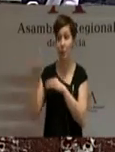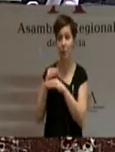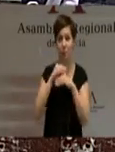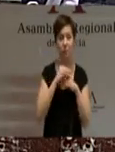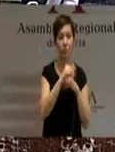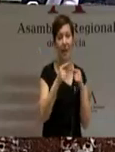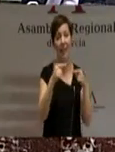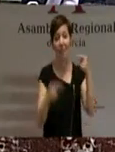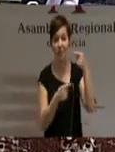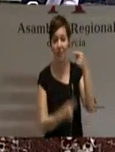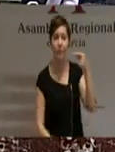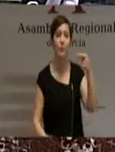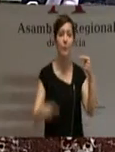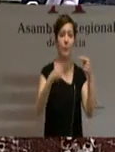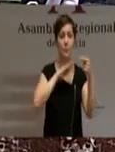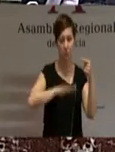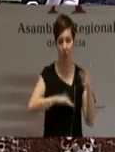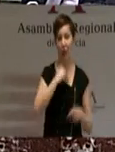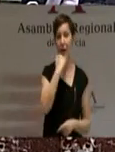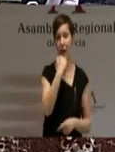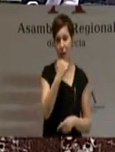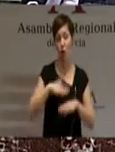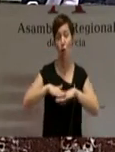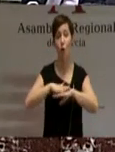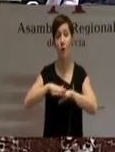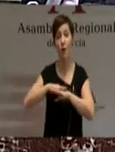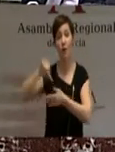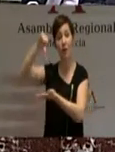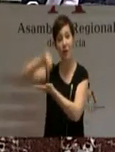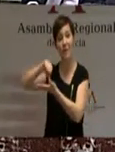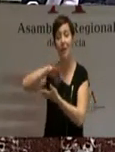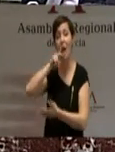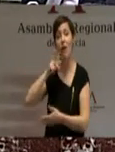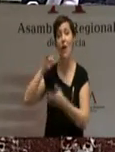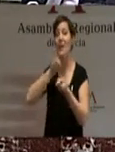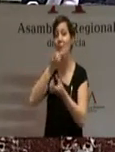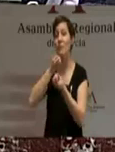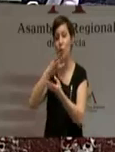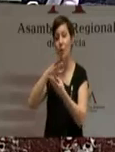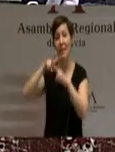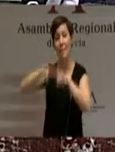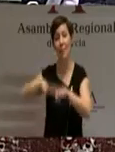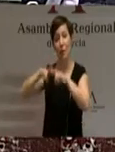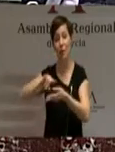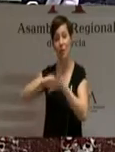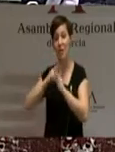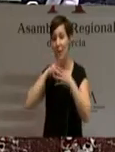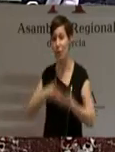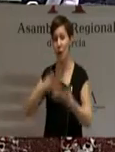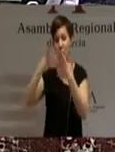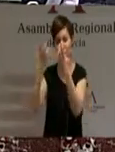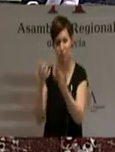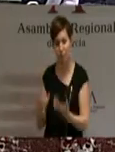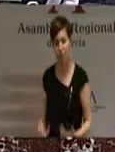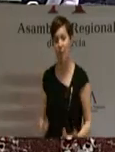estabilidad presupuestaria. El Gobierno de la Nación está elaborando un informe de valoración del actual sistema, participado por las